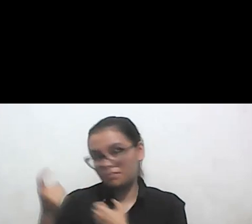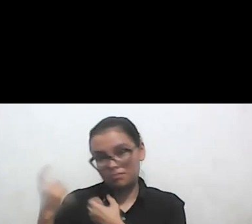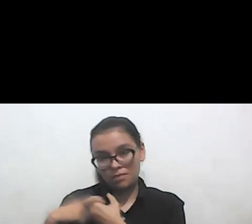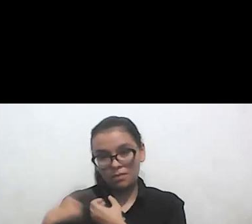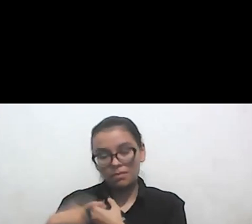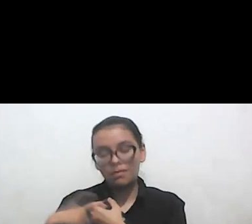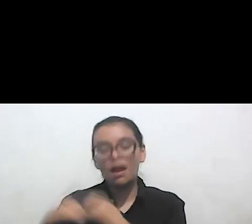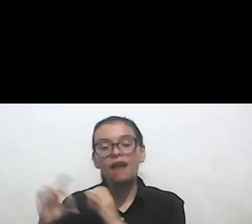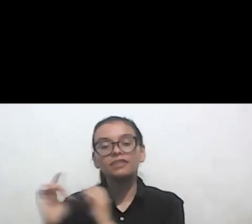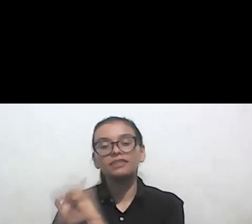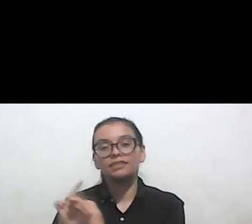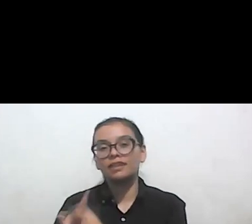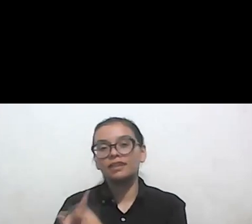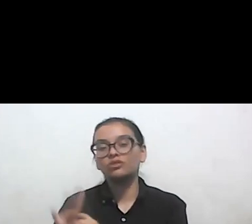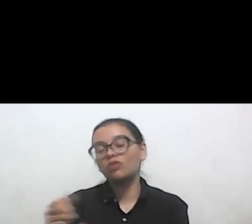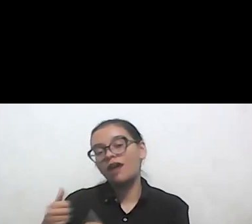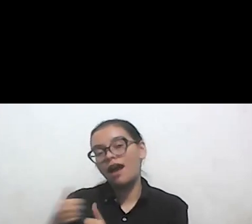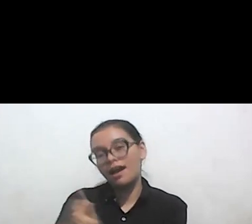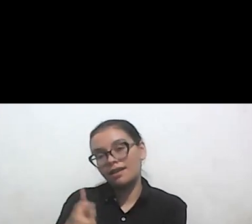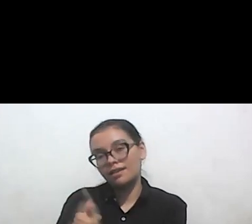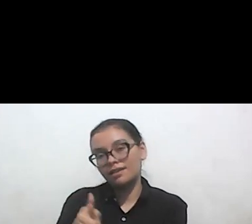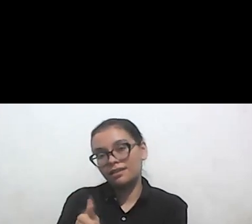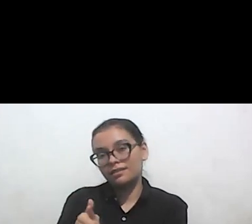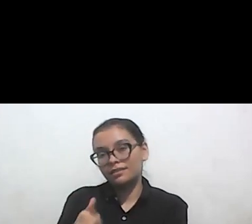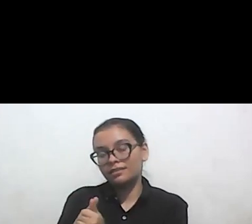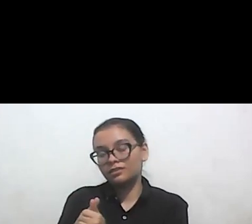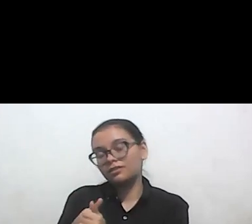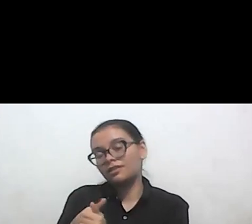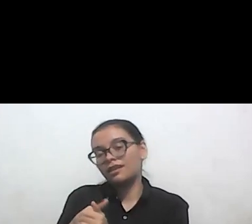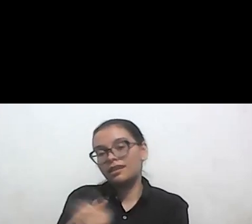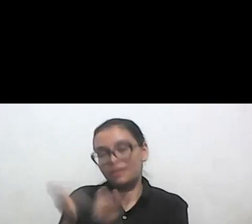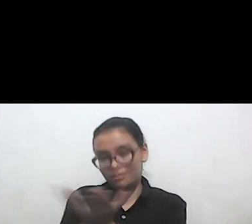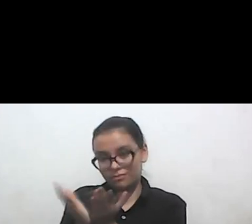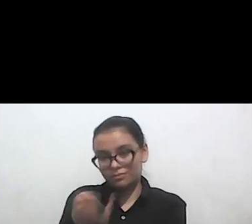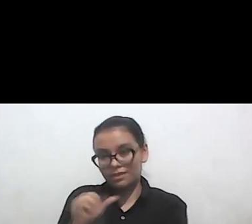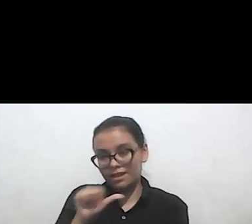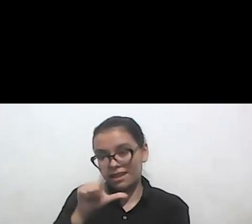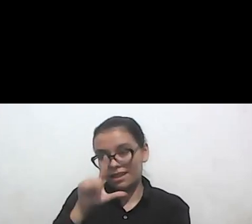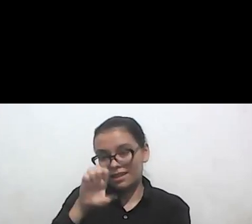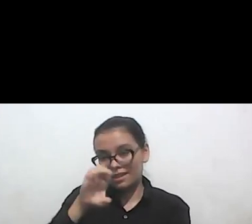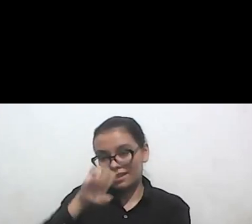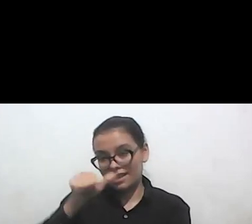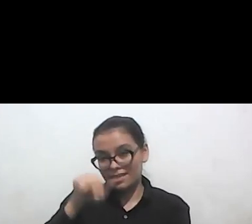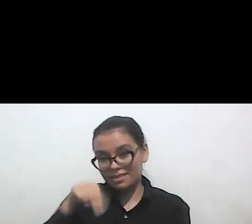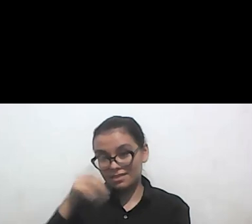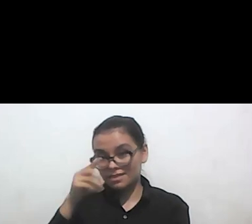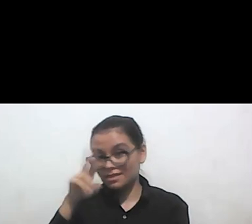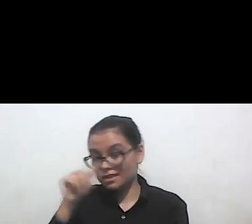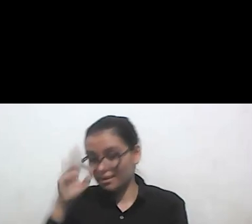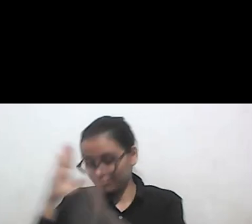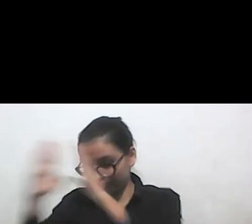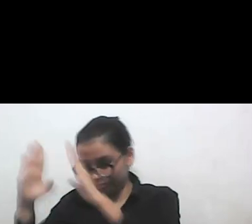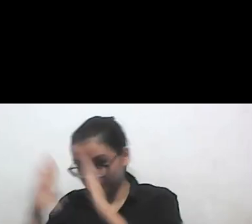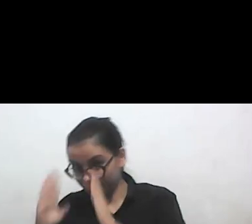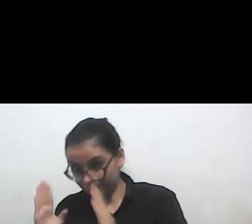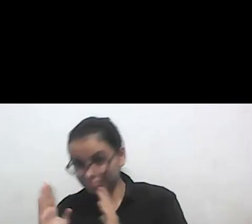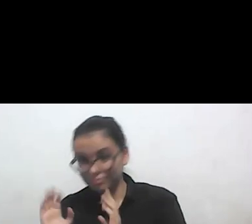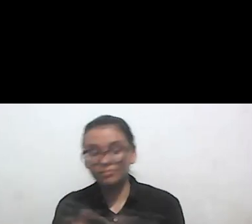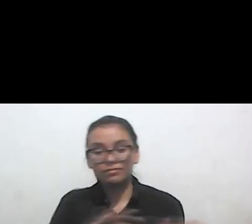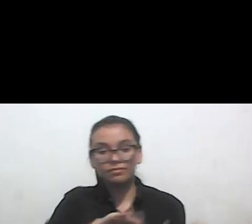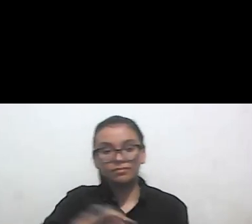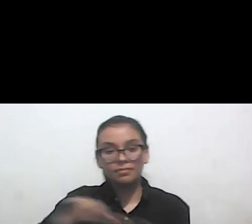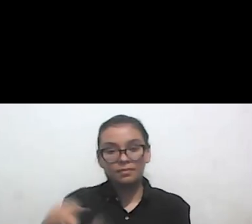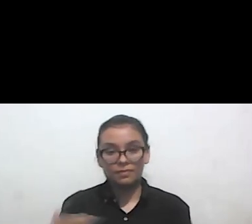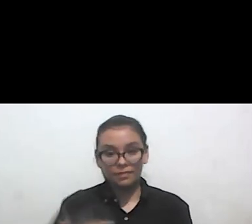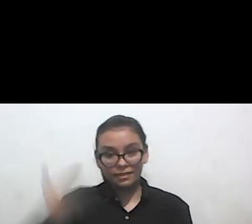chat con nuestra asesora educativa Alejandra Rivera, quien estará atendiéndoles. A continuación me permito presentarme.